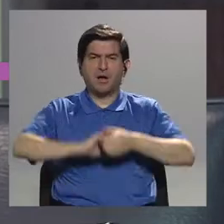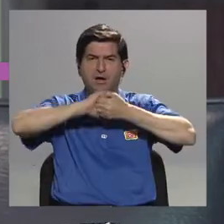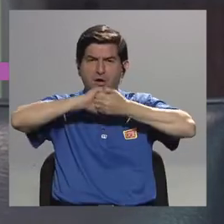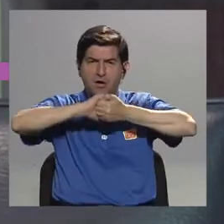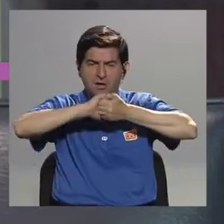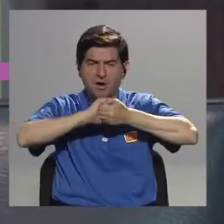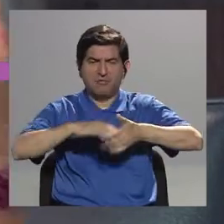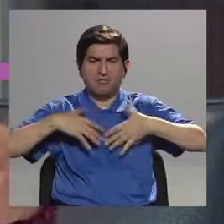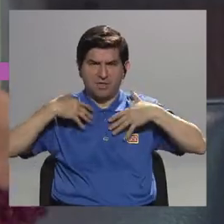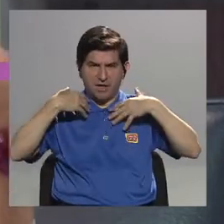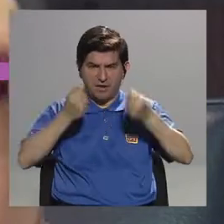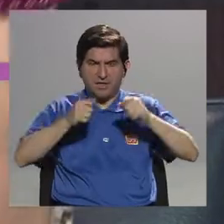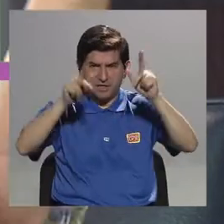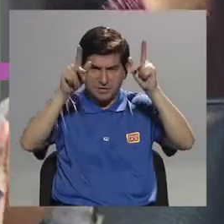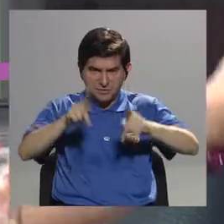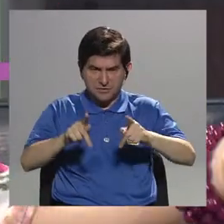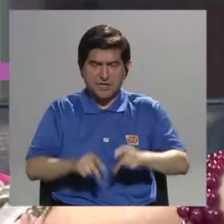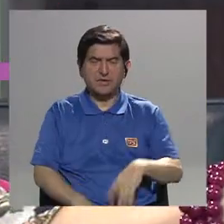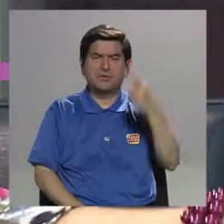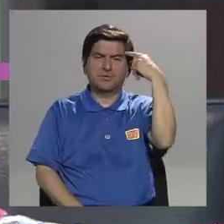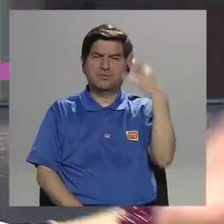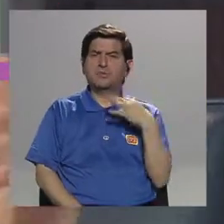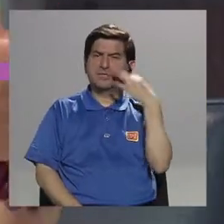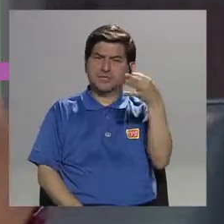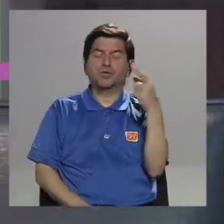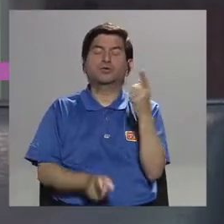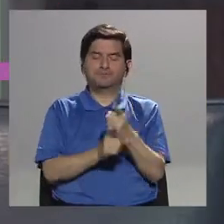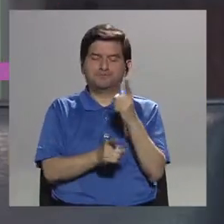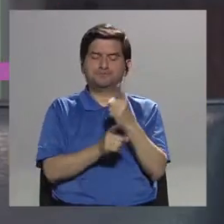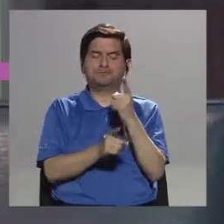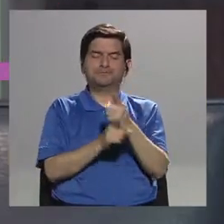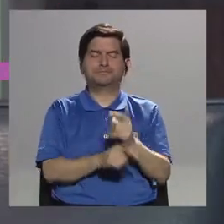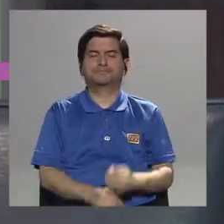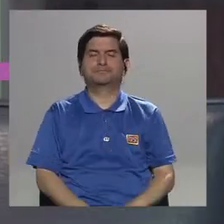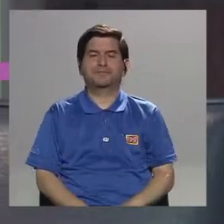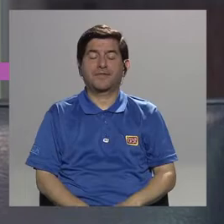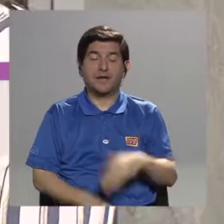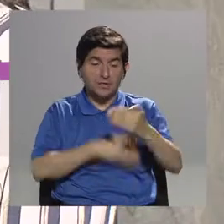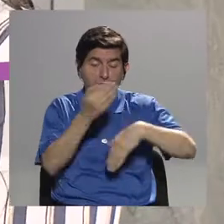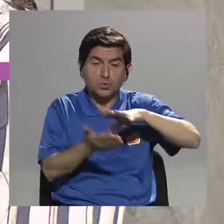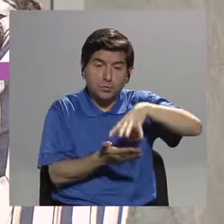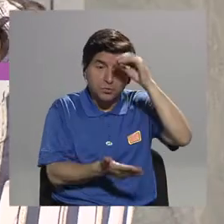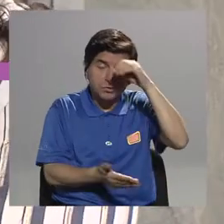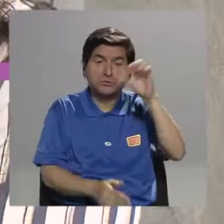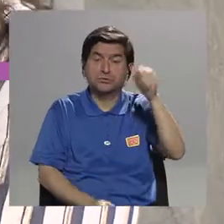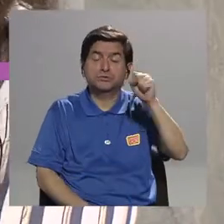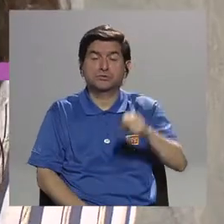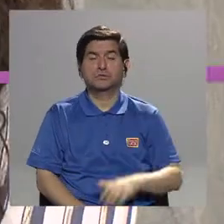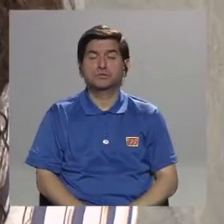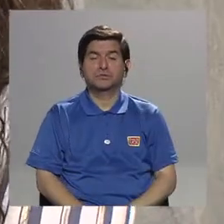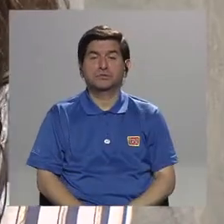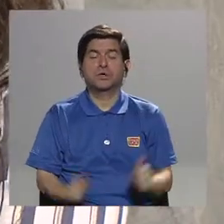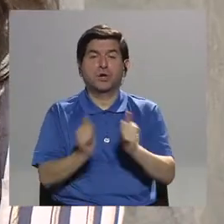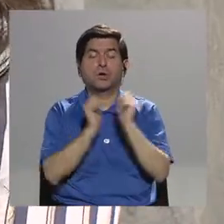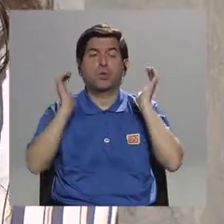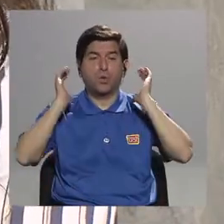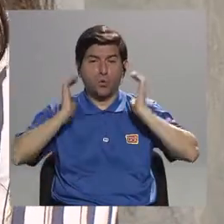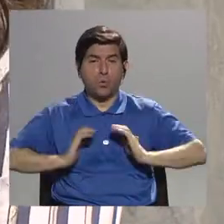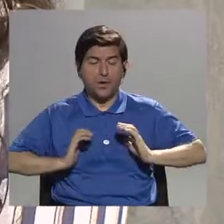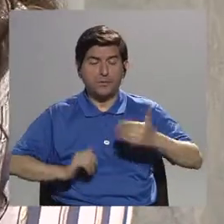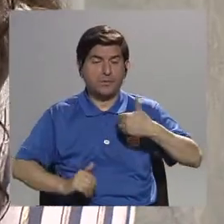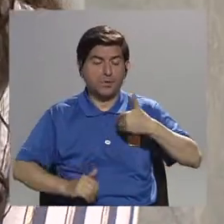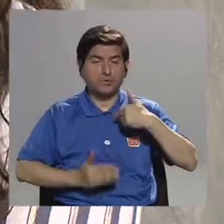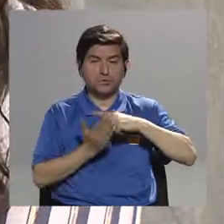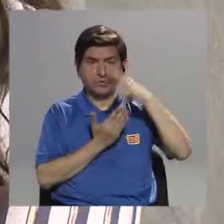colaborar con la salud de las personas hacia el futuro, ¿verdad? A través de este aprendizaje. Claro, porque con los cuerpos